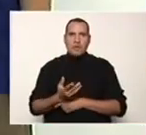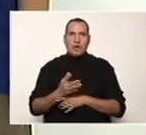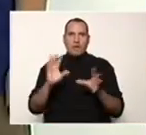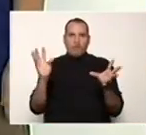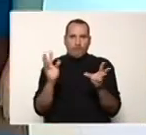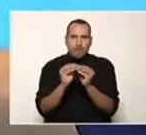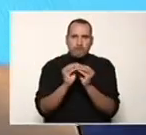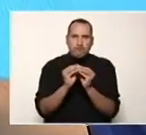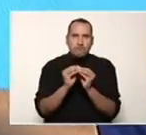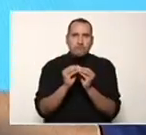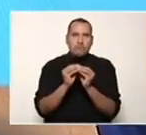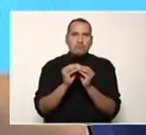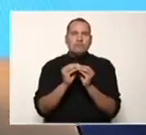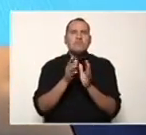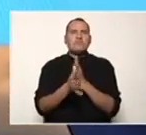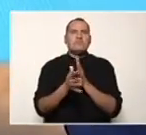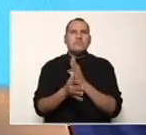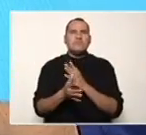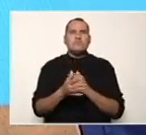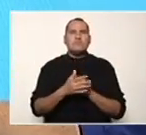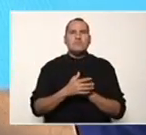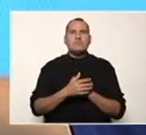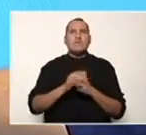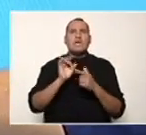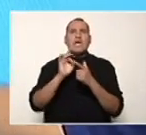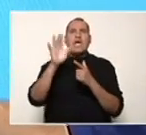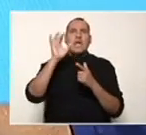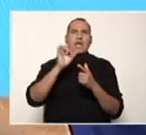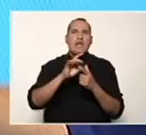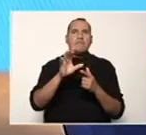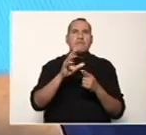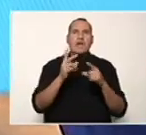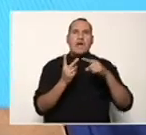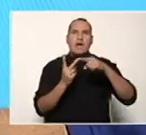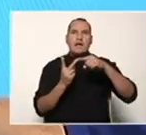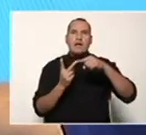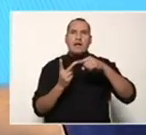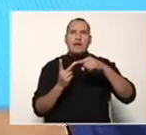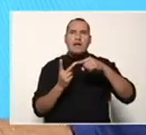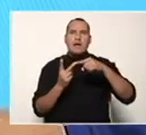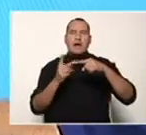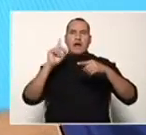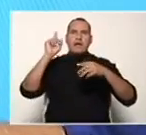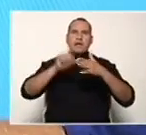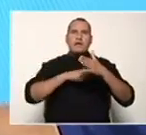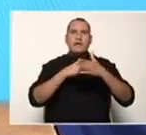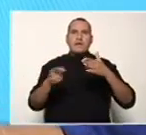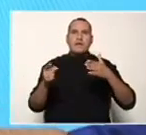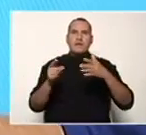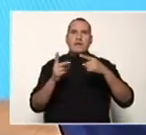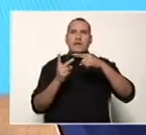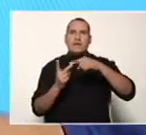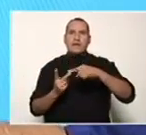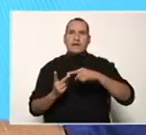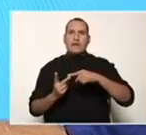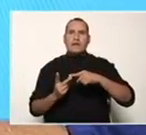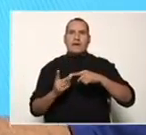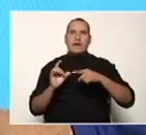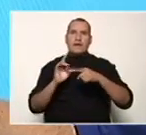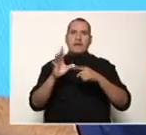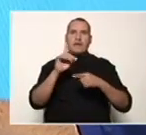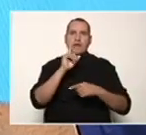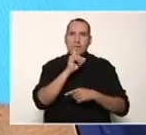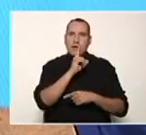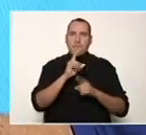racionalizar significa eliminar las raíces o los números irracionales del denominador.